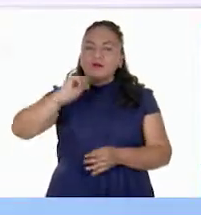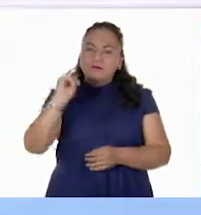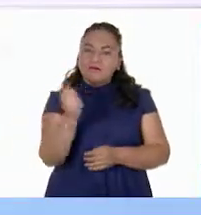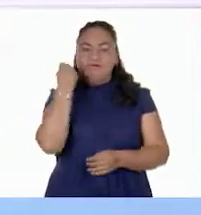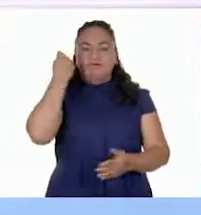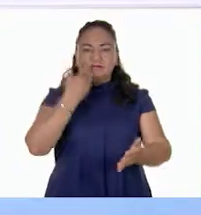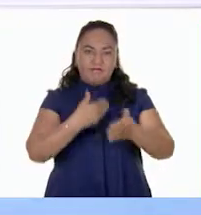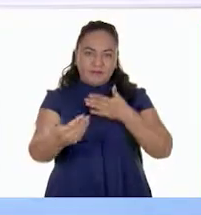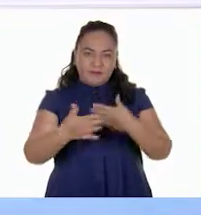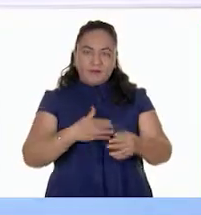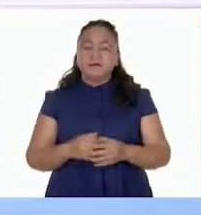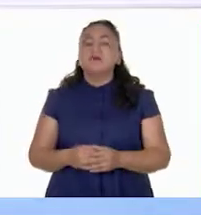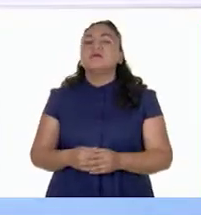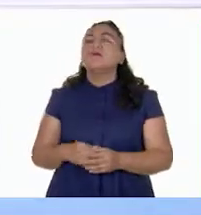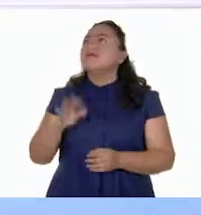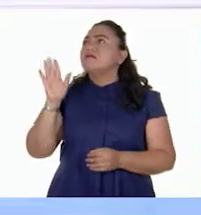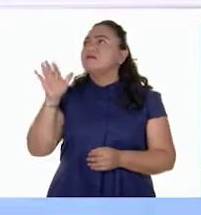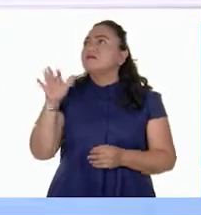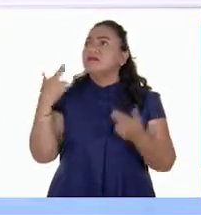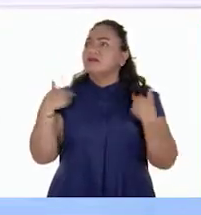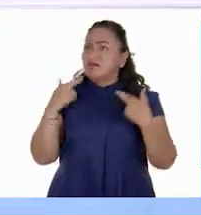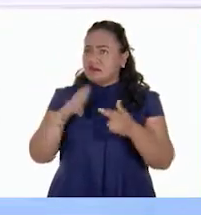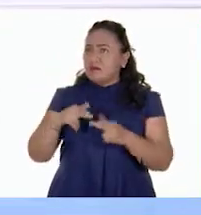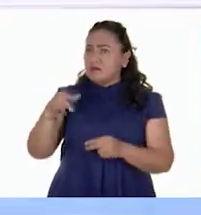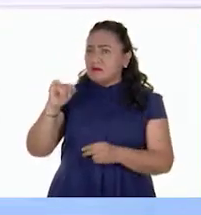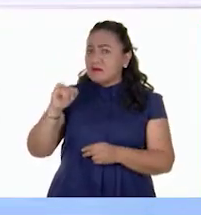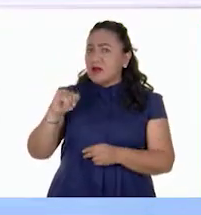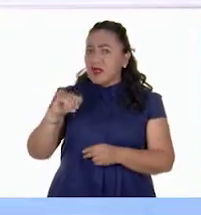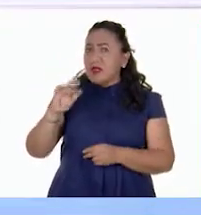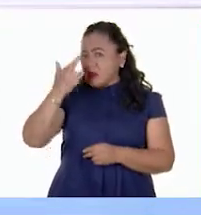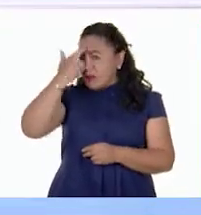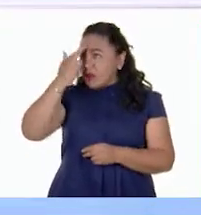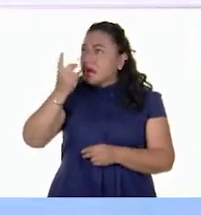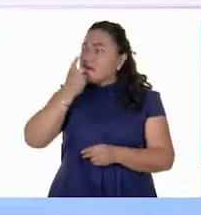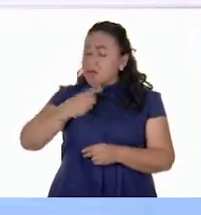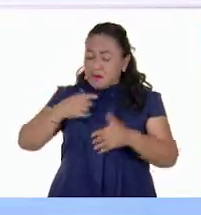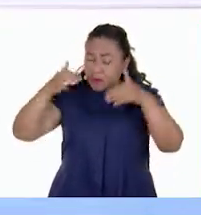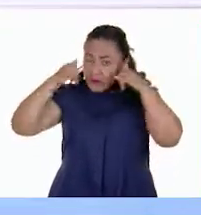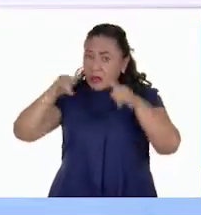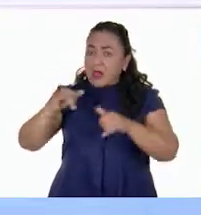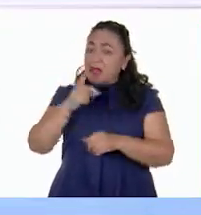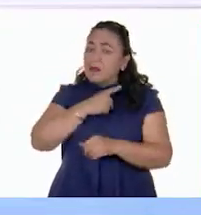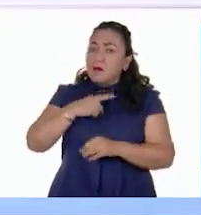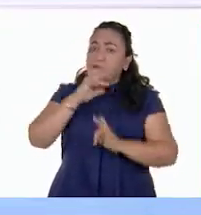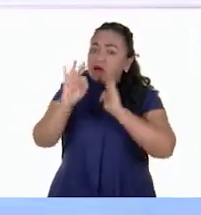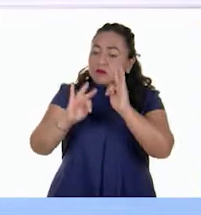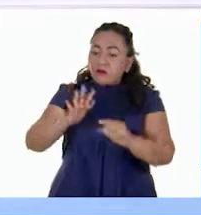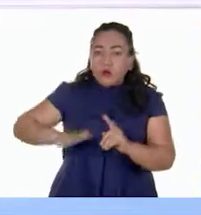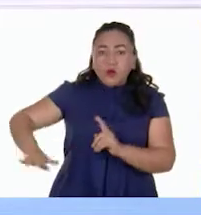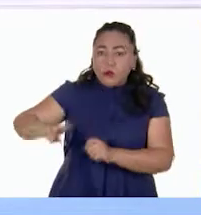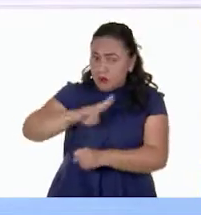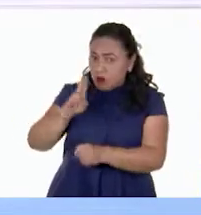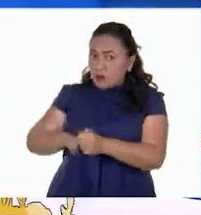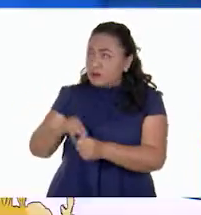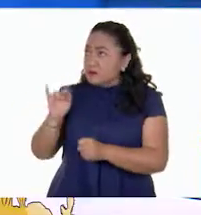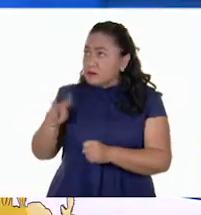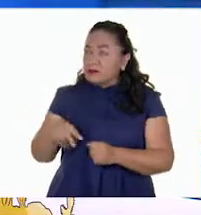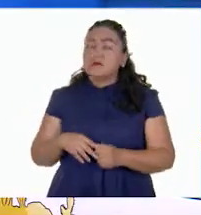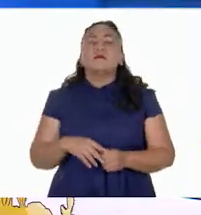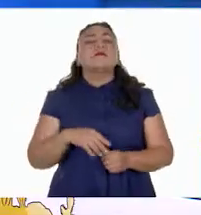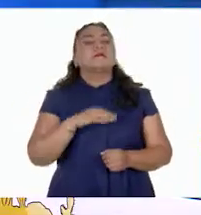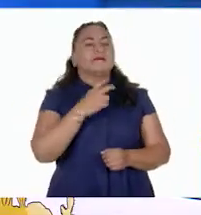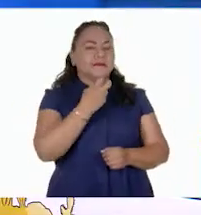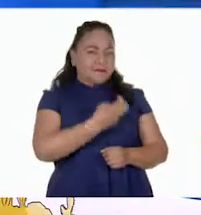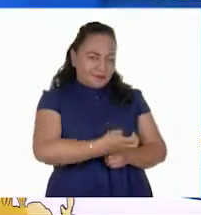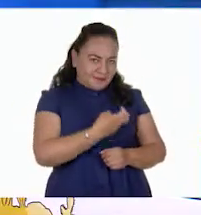Profesor, ¿verdad que para que no deje de haber producción agrícola o ganadera debemos cuidar los recursos naturales? Muy bien